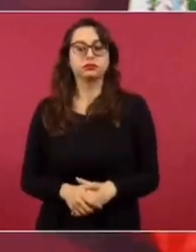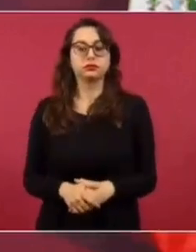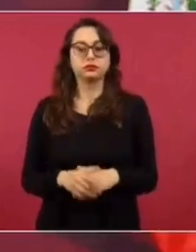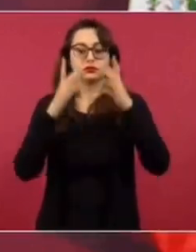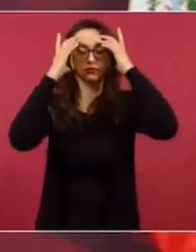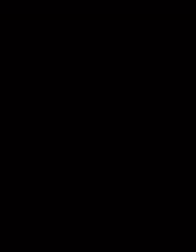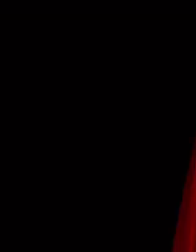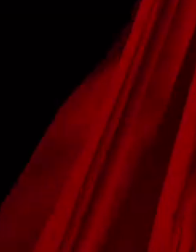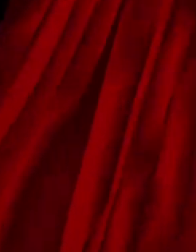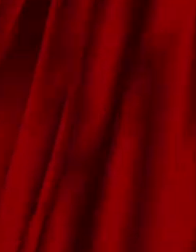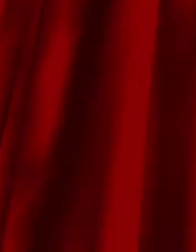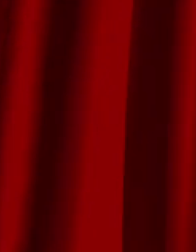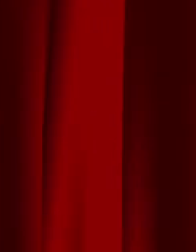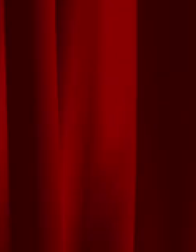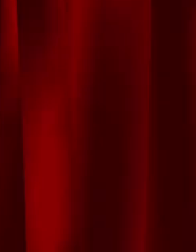Para que quede claro.